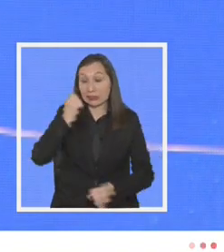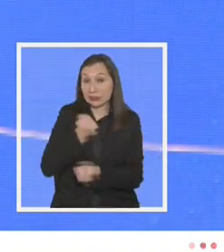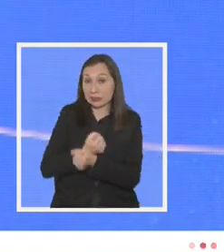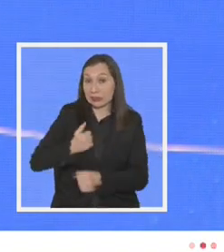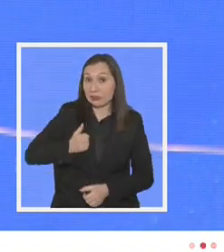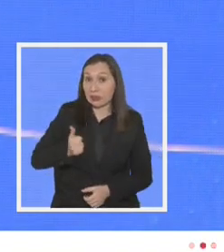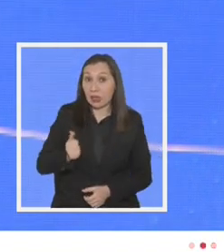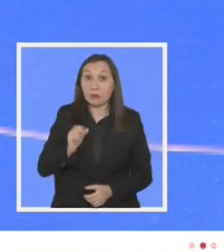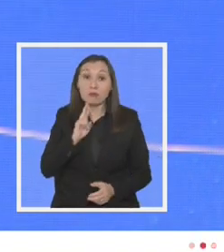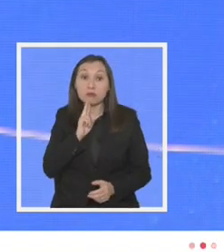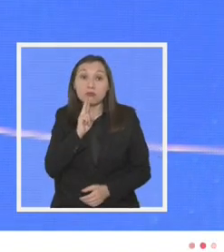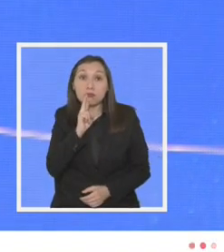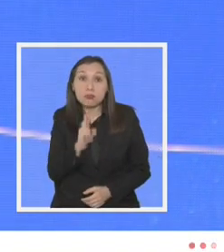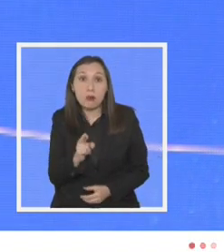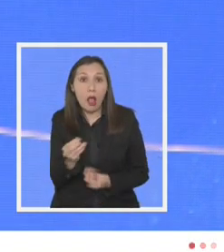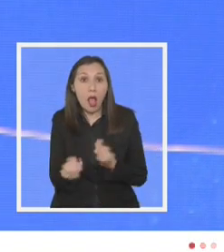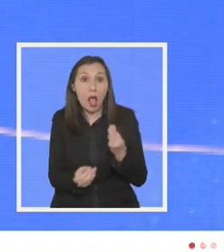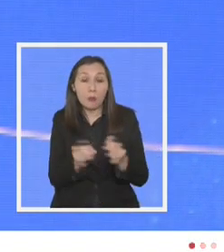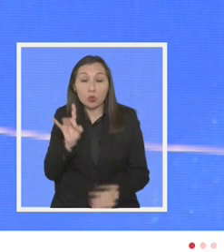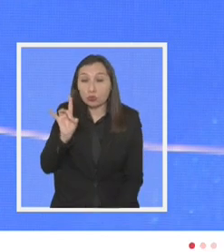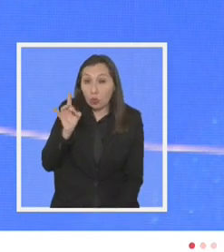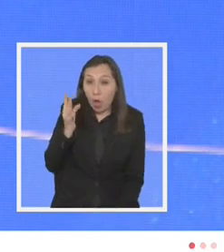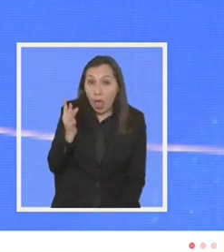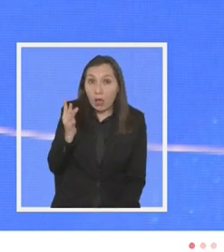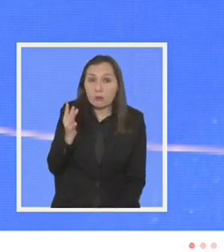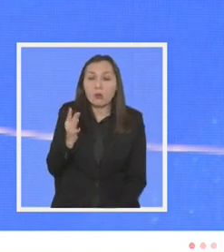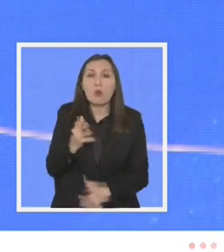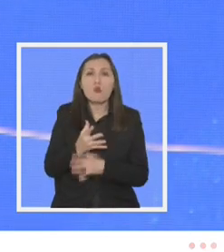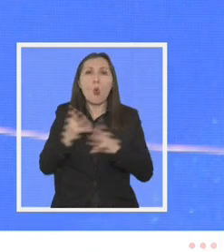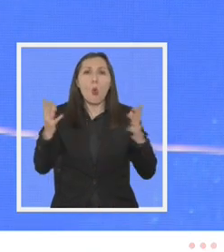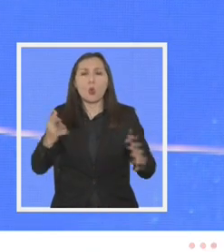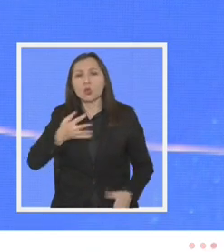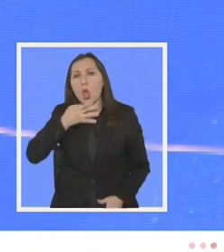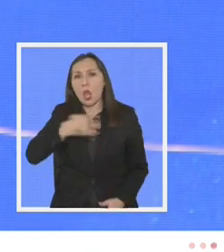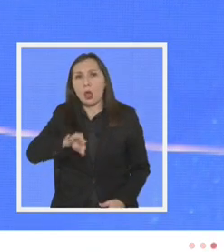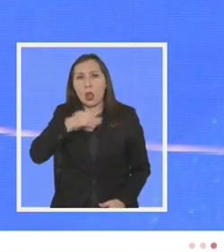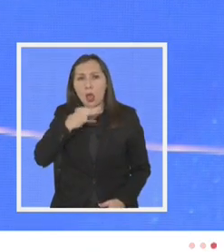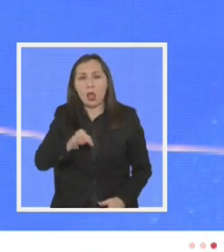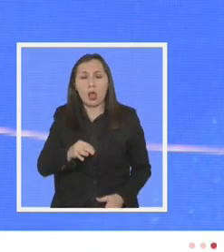el resultado solo de excesos discursivos